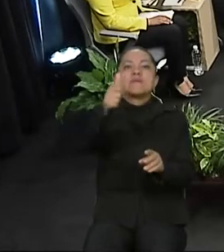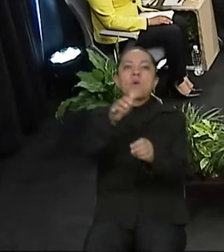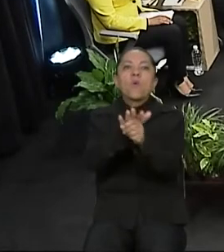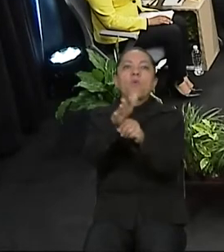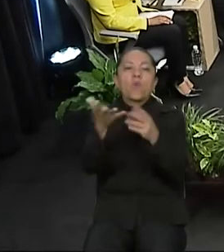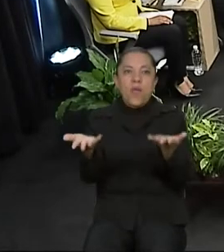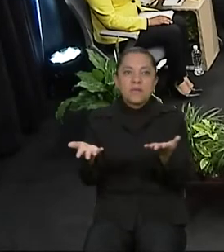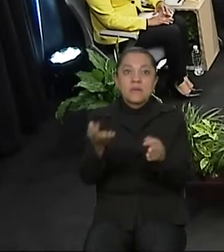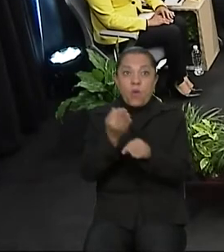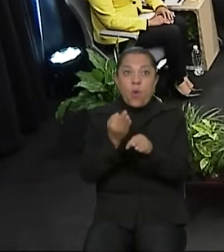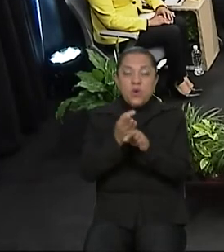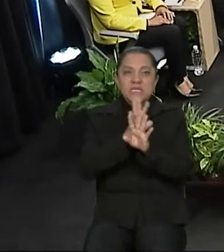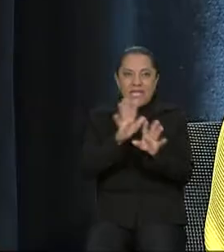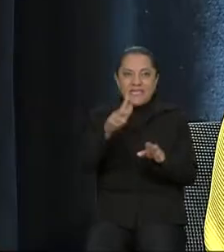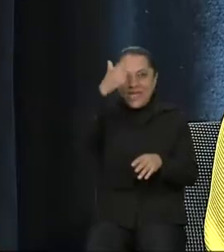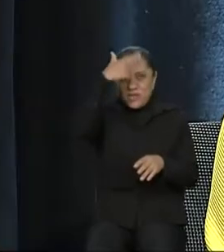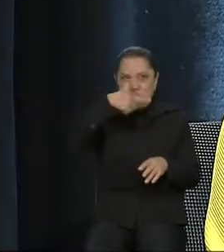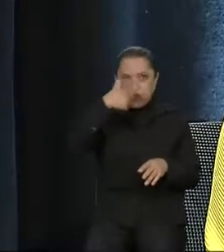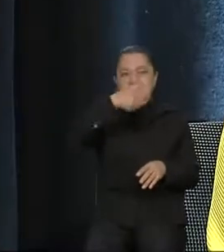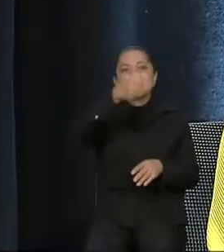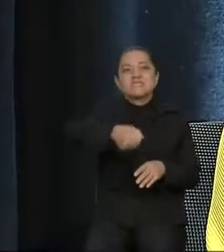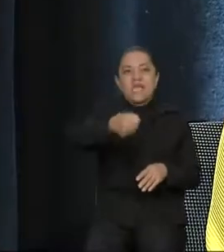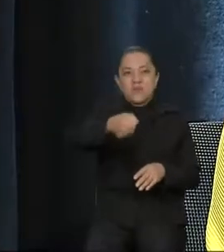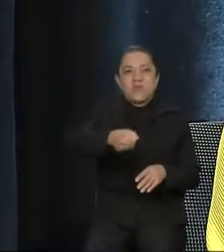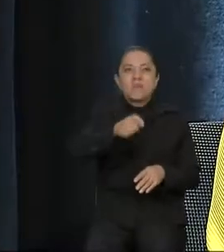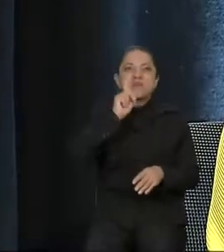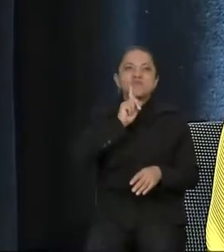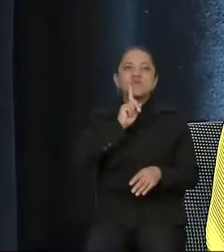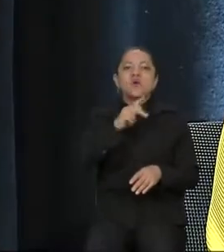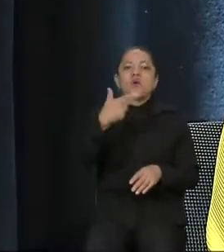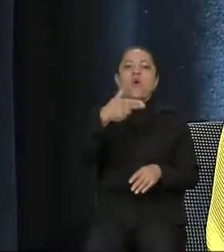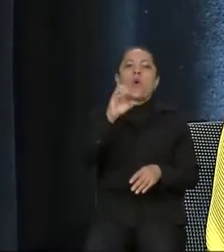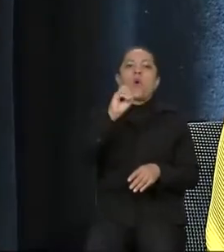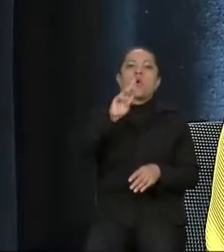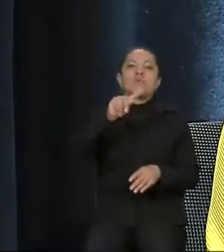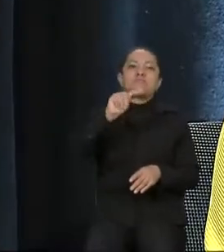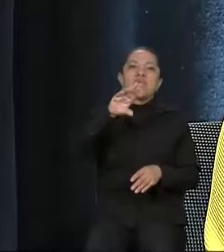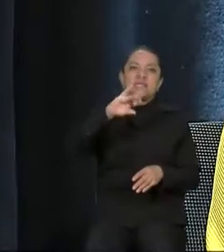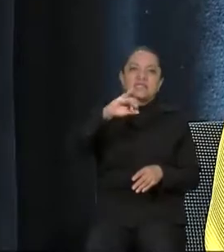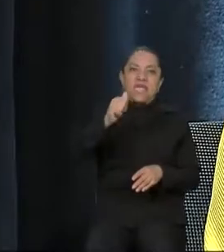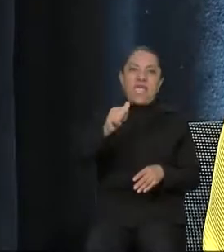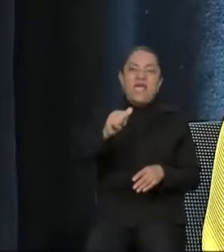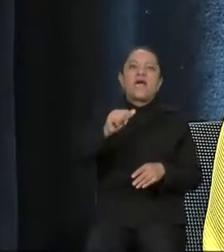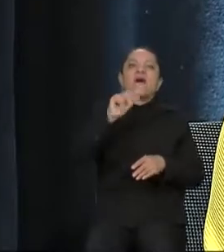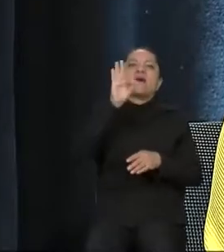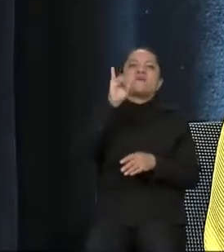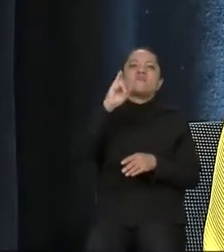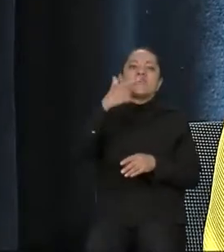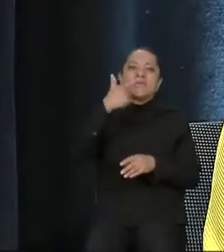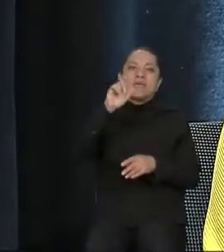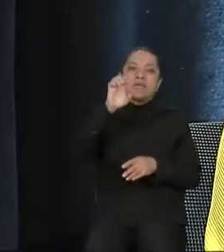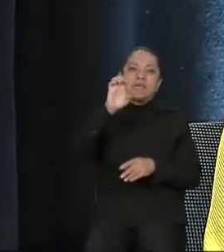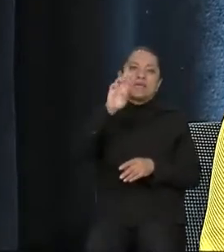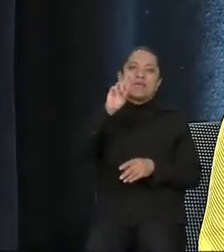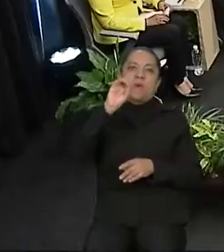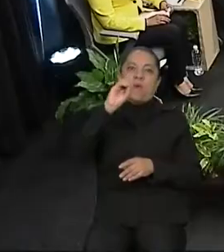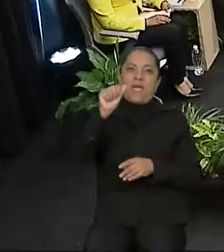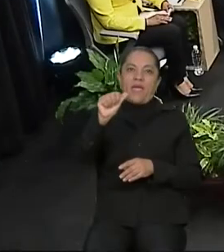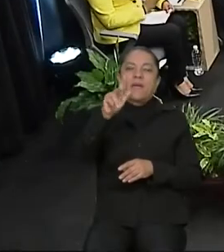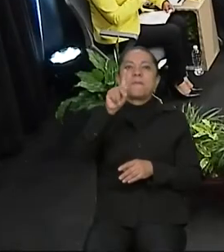esta noche a Hortensia Figueroa Peralta, del Partido Revolución Democrática. Buenas noches, candidata. Muy buenas noches.